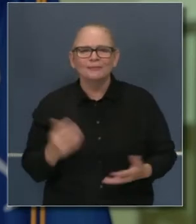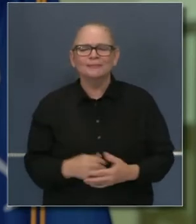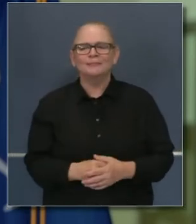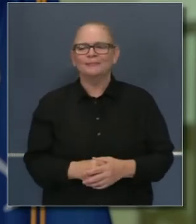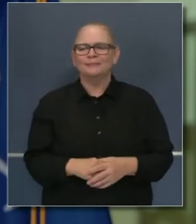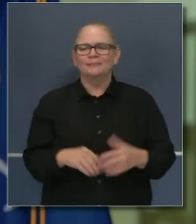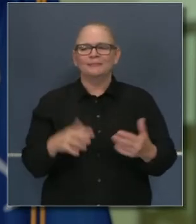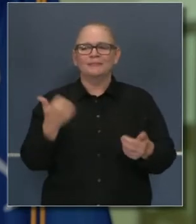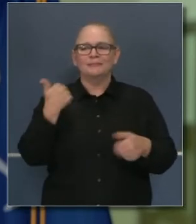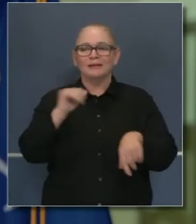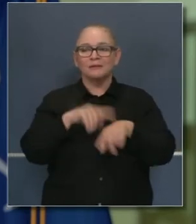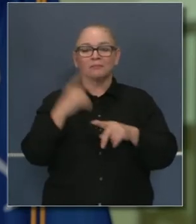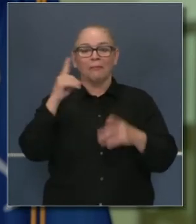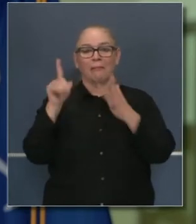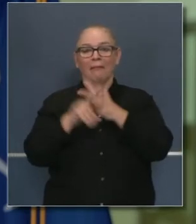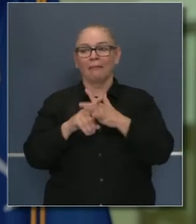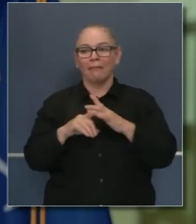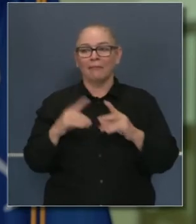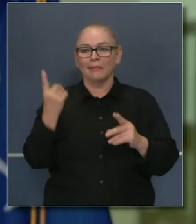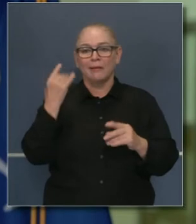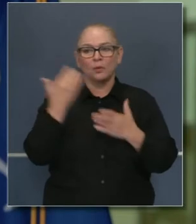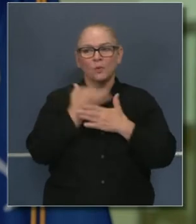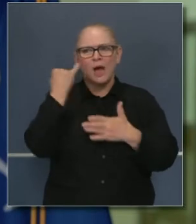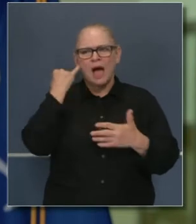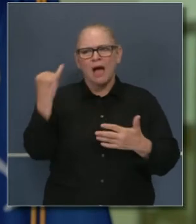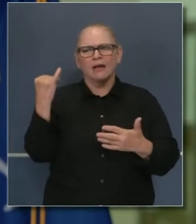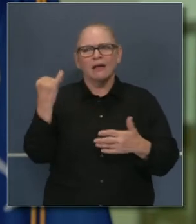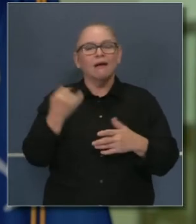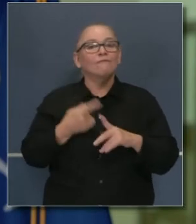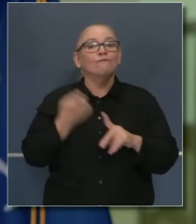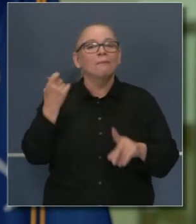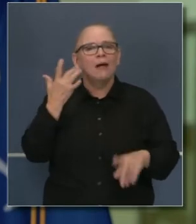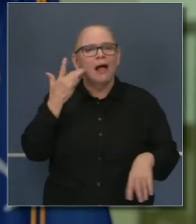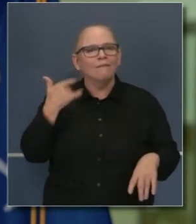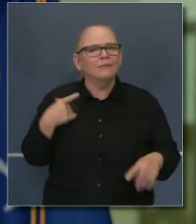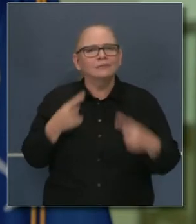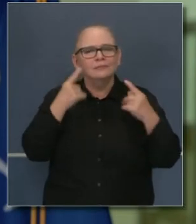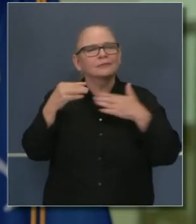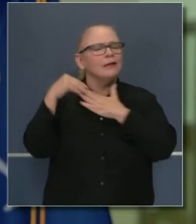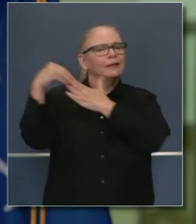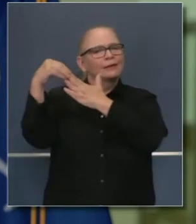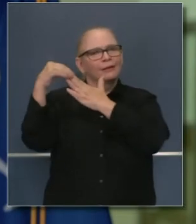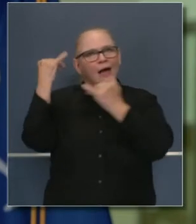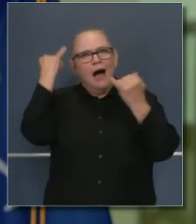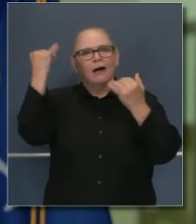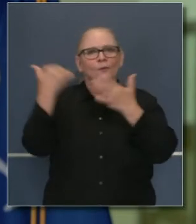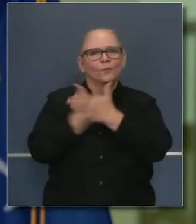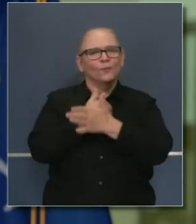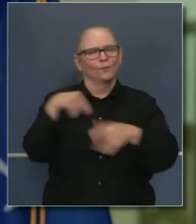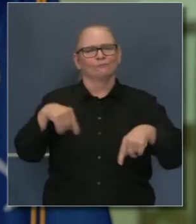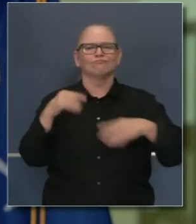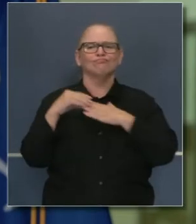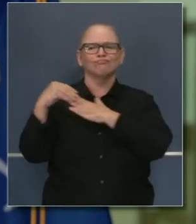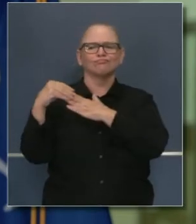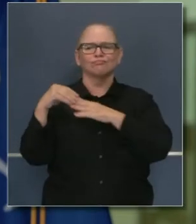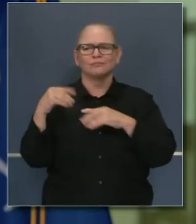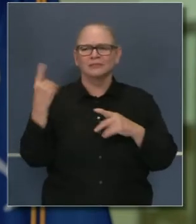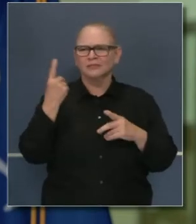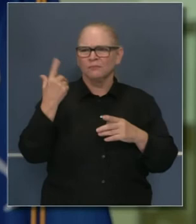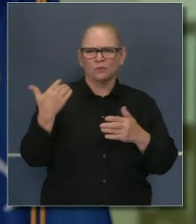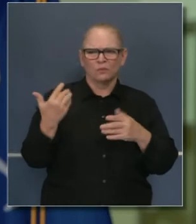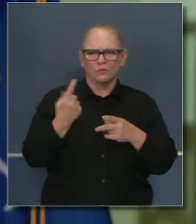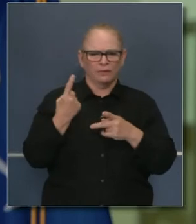aquí primero. Hay retos y ellos son expresados aquí también primeros. Pero lo más importante es que las soluciones a esos retos, las